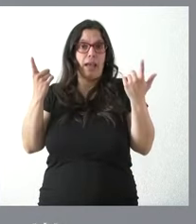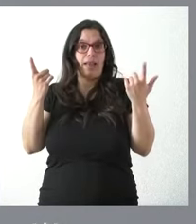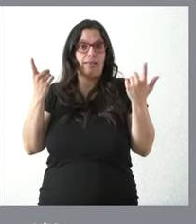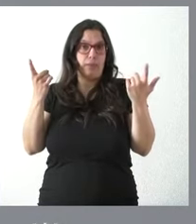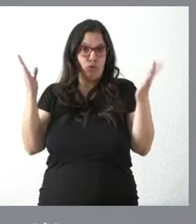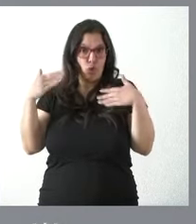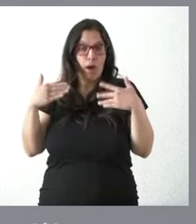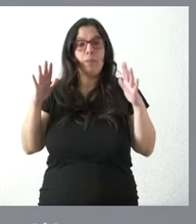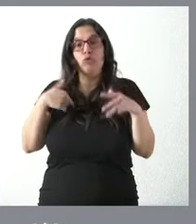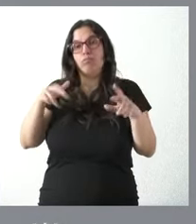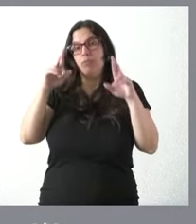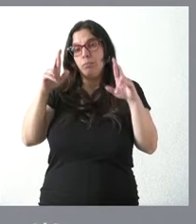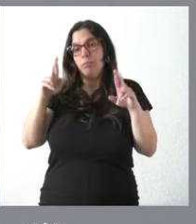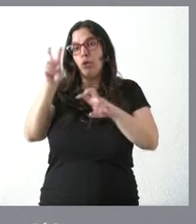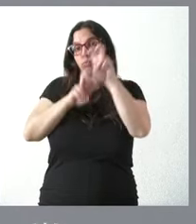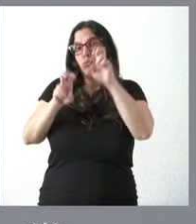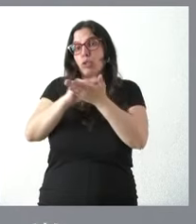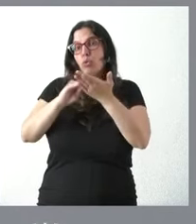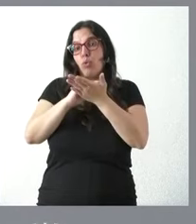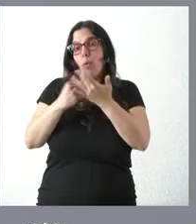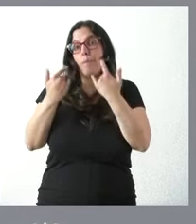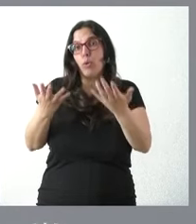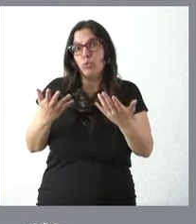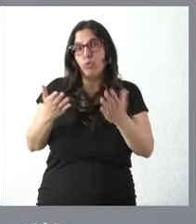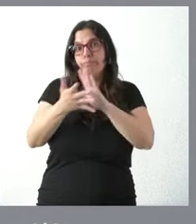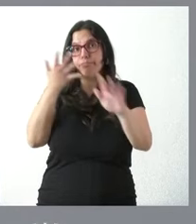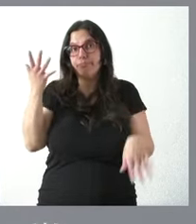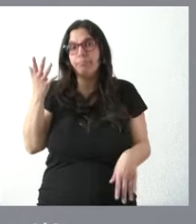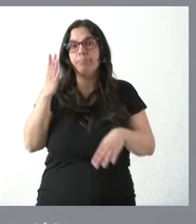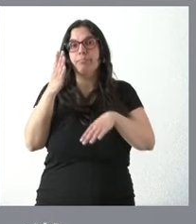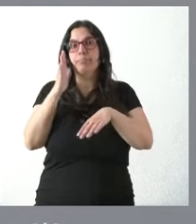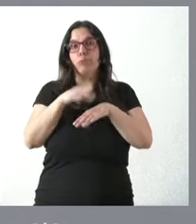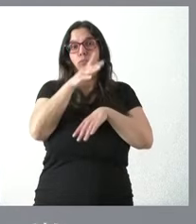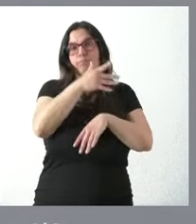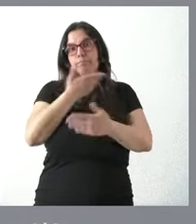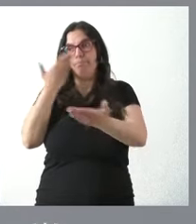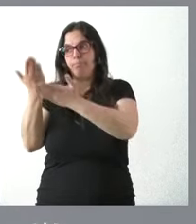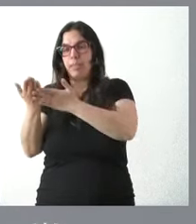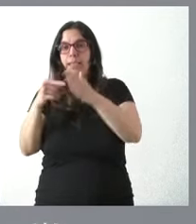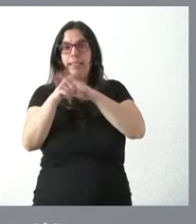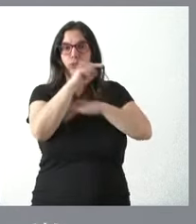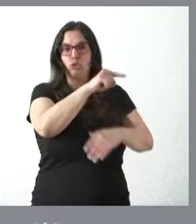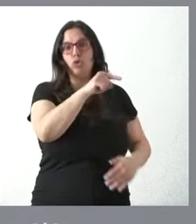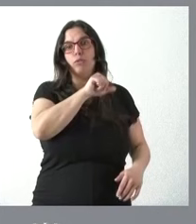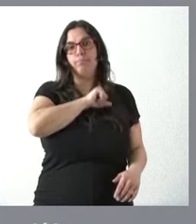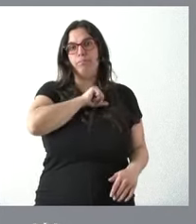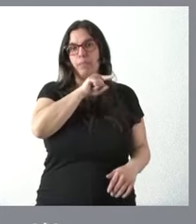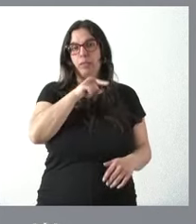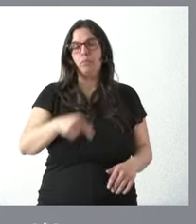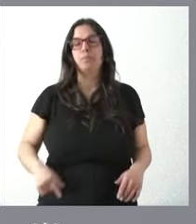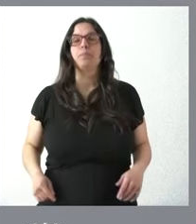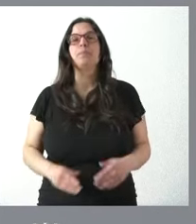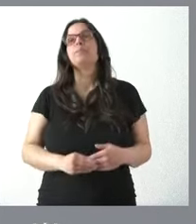que finalmente se busque una solución rápida a esta petición y a este trámite que está en su momento en marcha